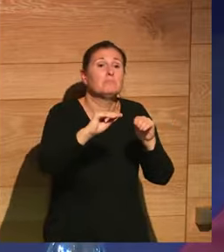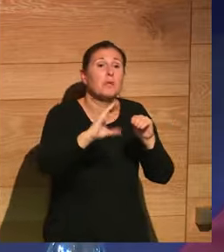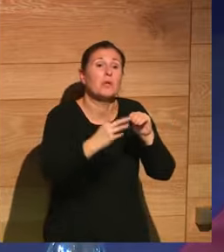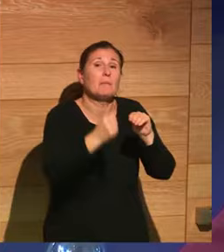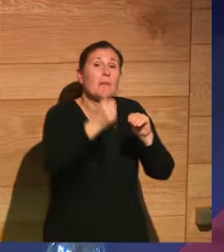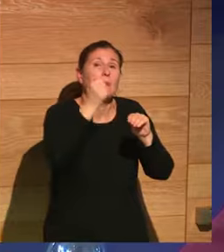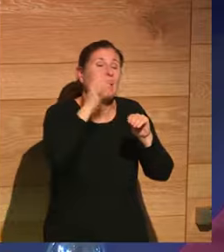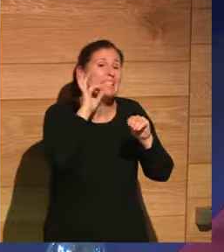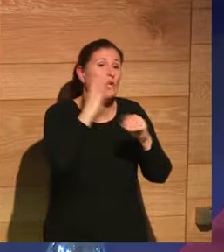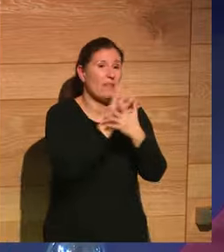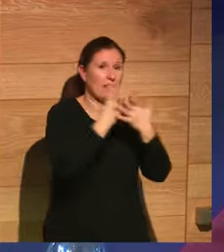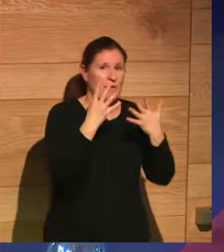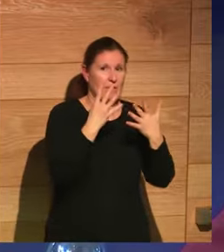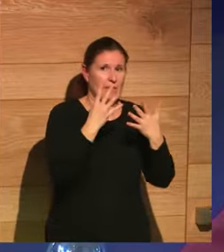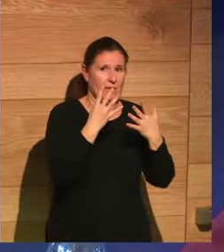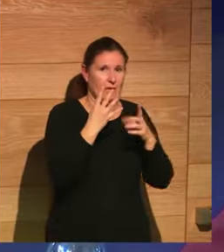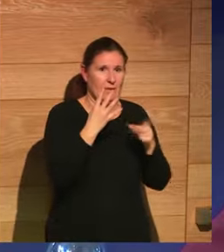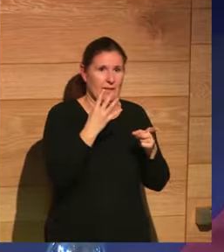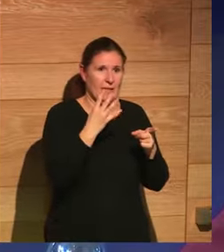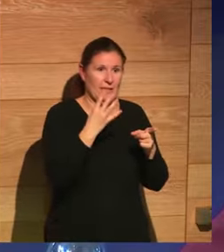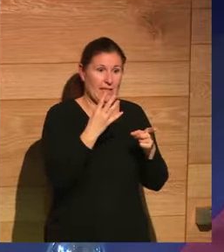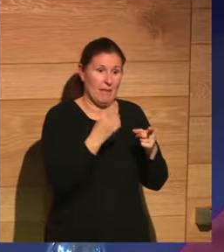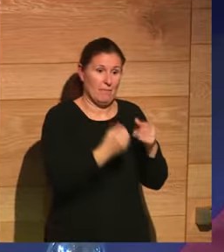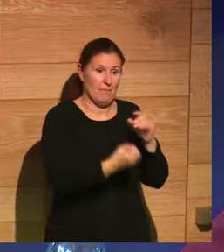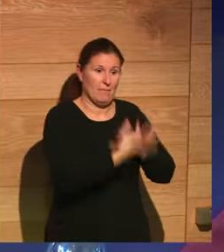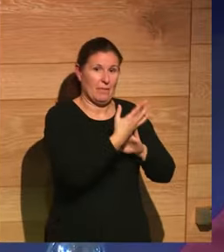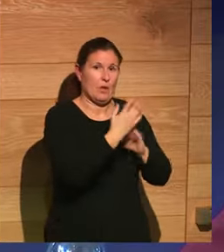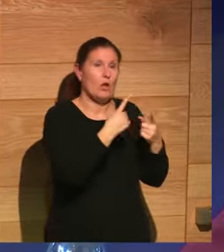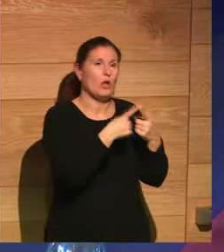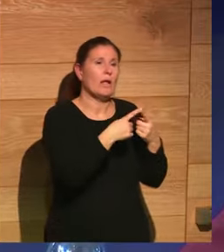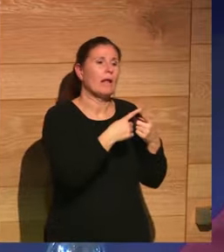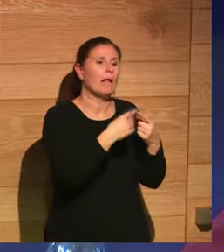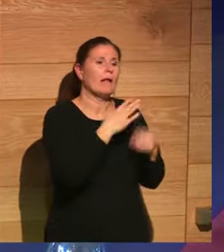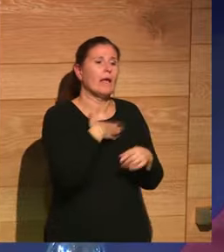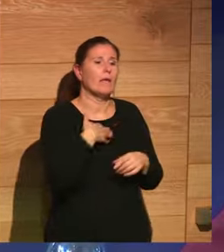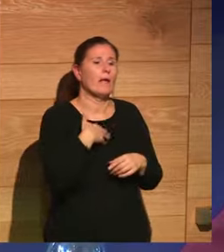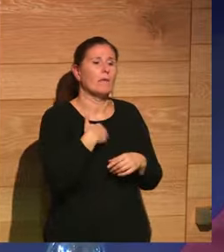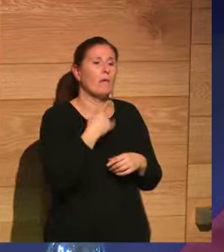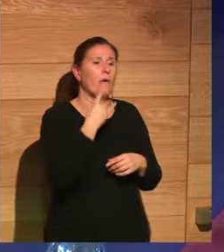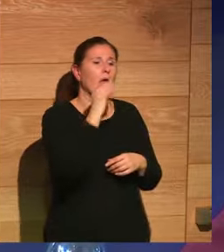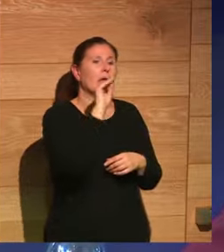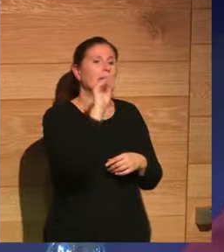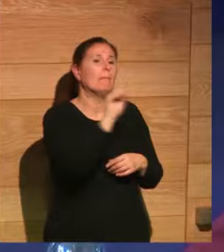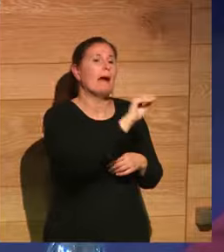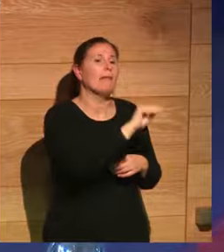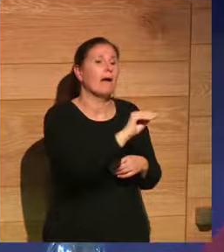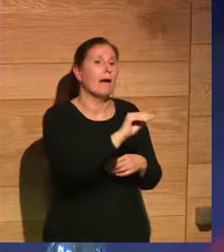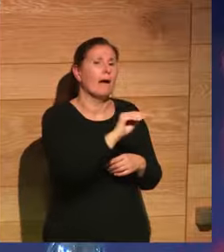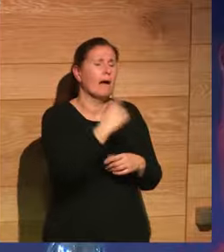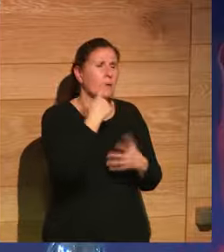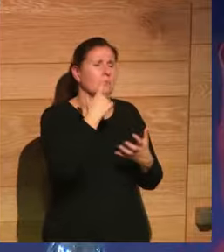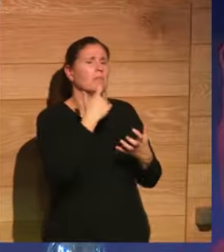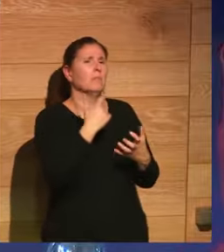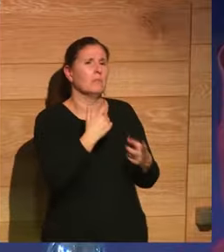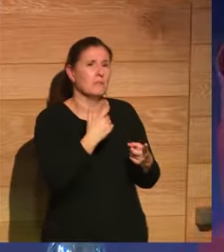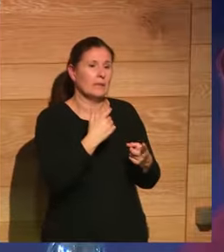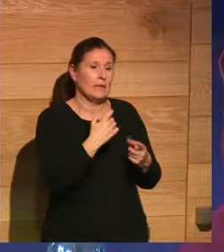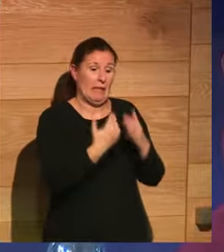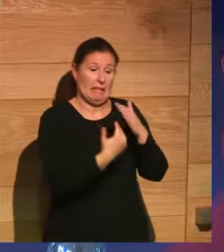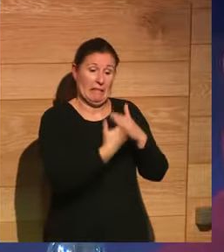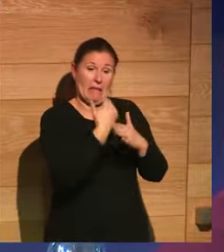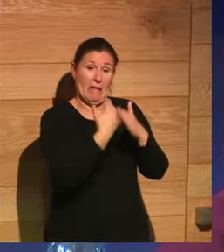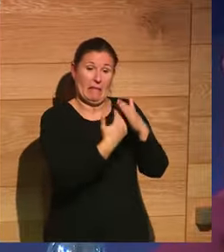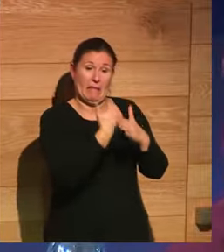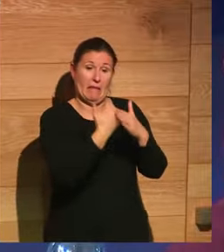hablando del siglo XIX y ya aparece lo que ahora se llama un cebo, una primera llamada de atención al público. En siguientes